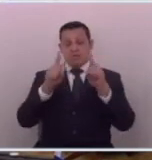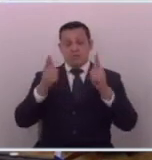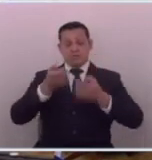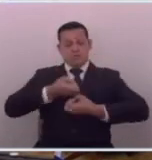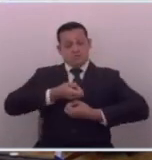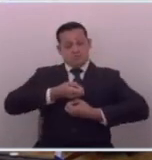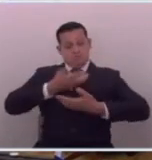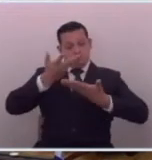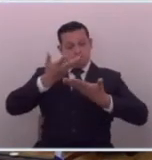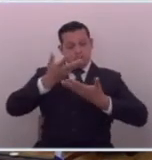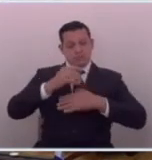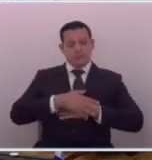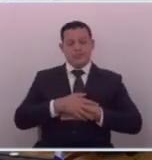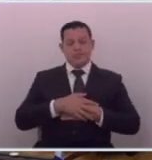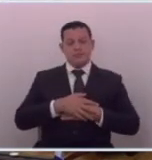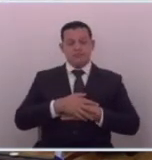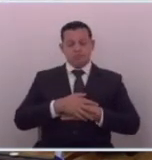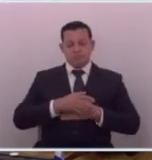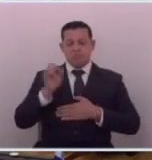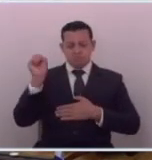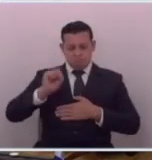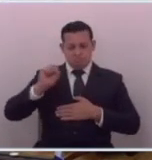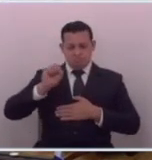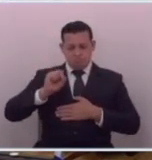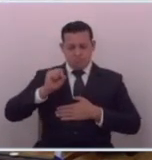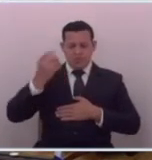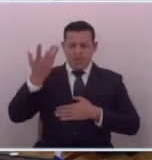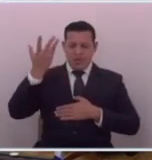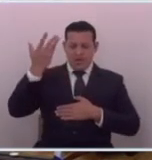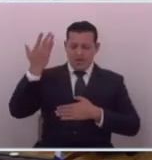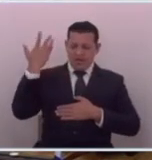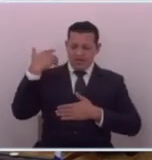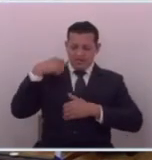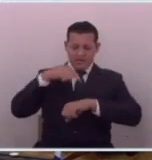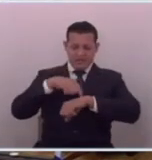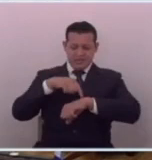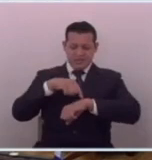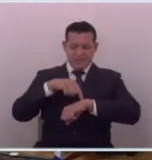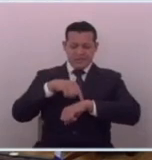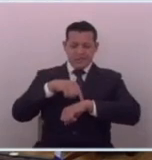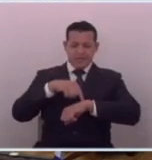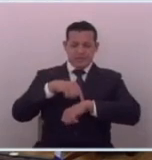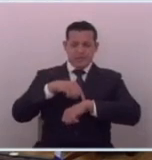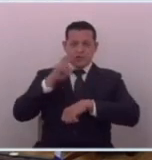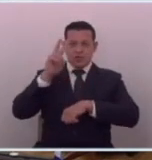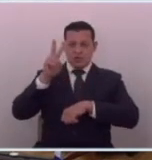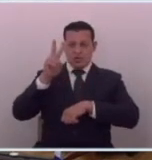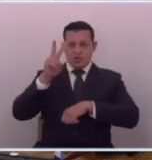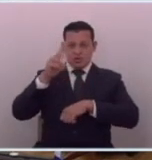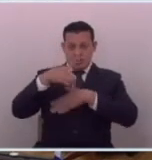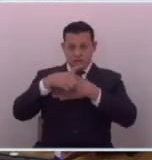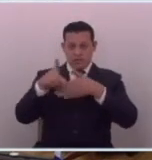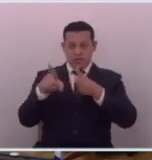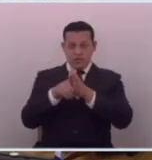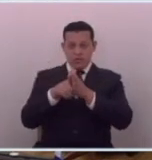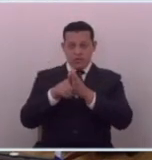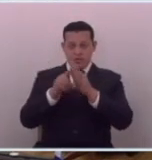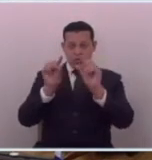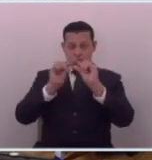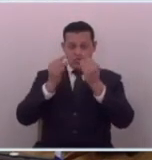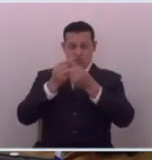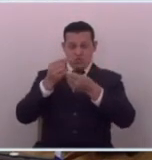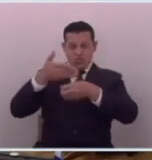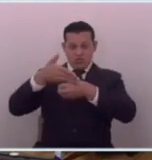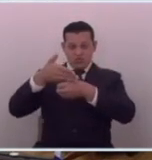de expresión si anteriormente dos colegas de la oposición